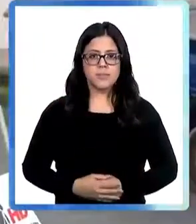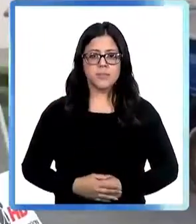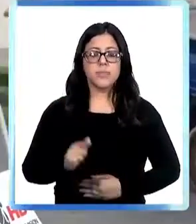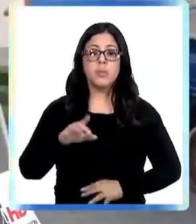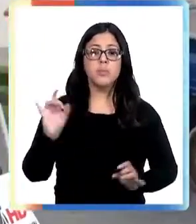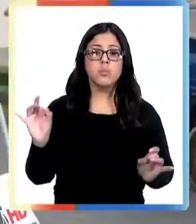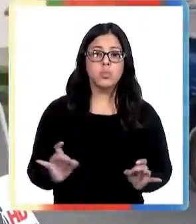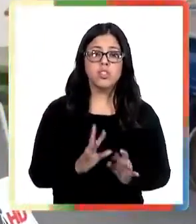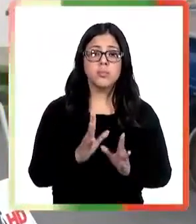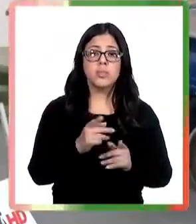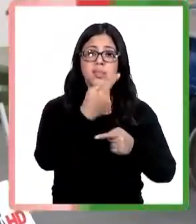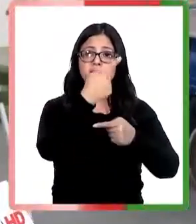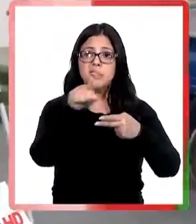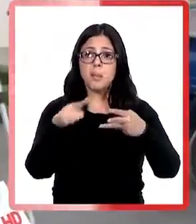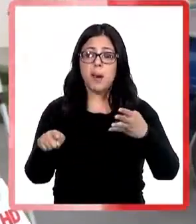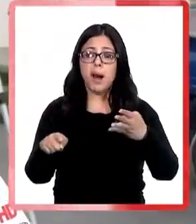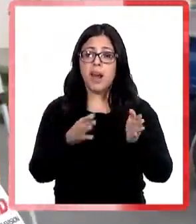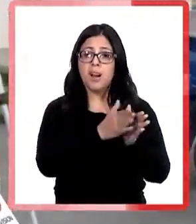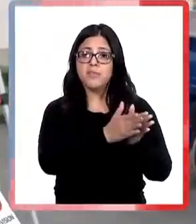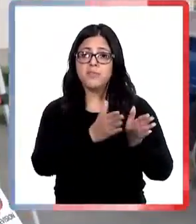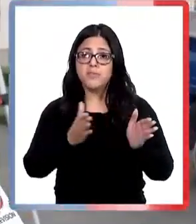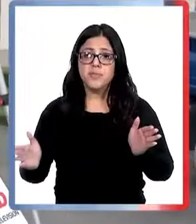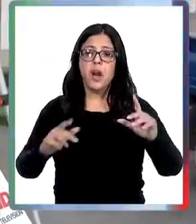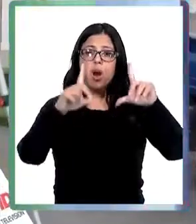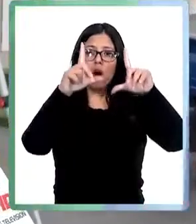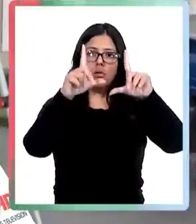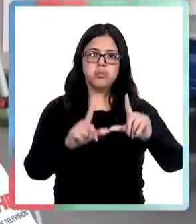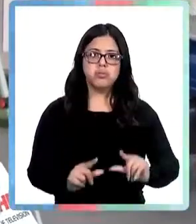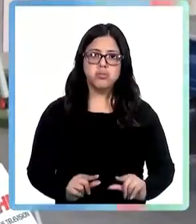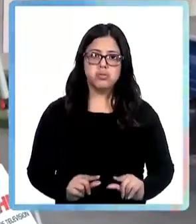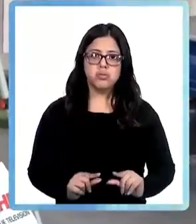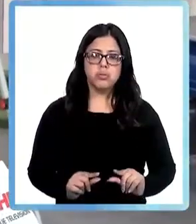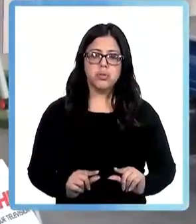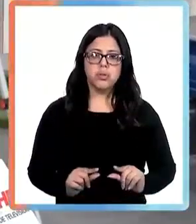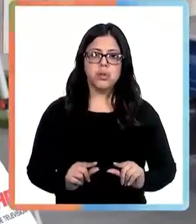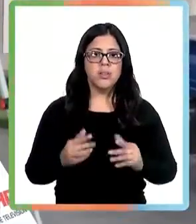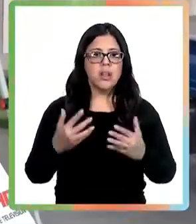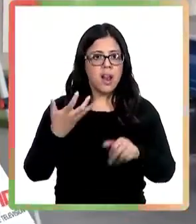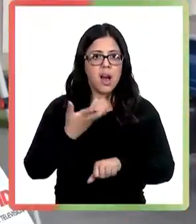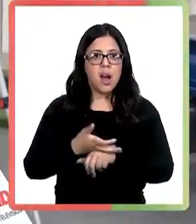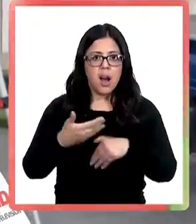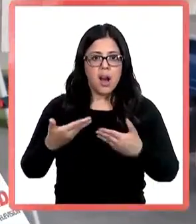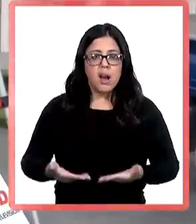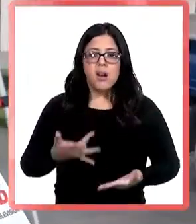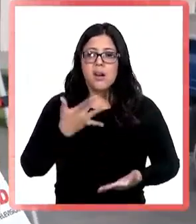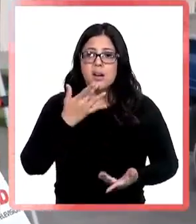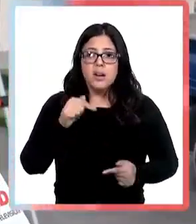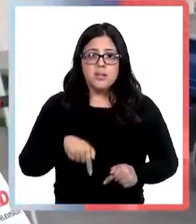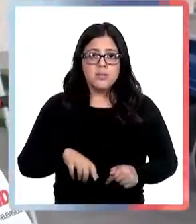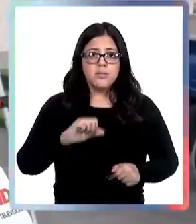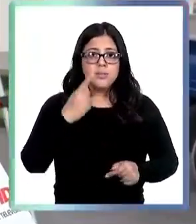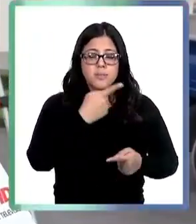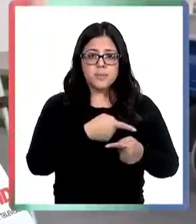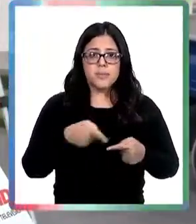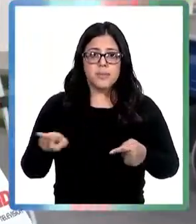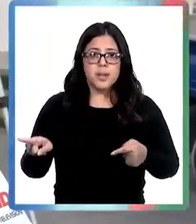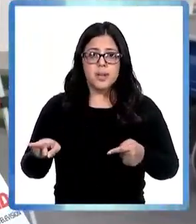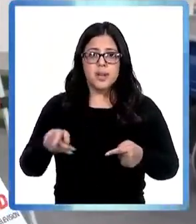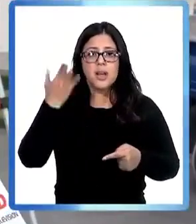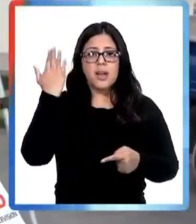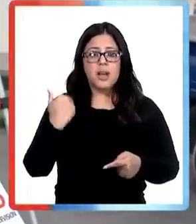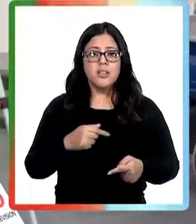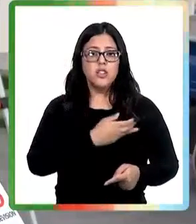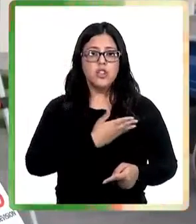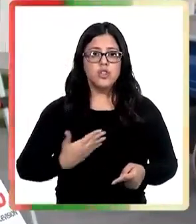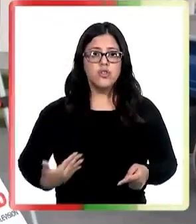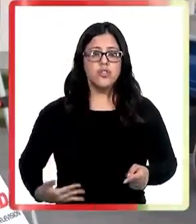Probablemente con el pasar de la semana se vaya a ver una baja más significativa todavía de la que ya tenemos porque recién esta sería como la primera semana desde que el gobierno